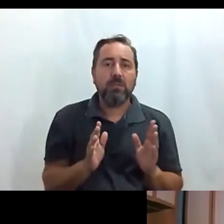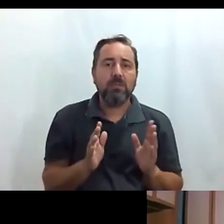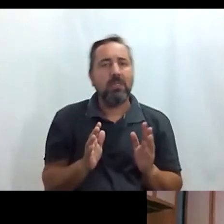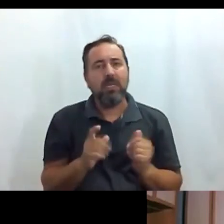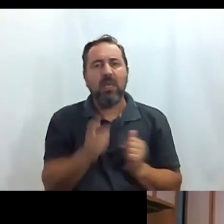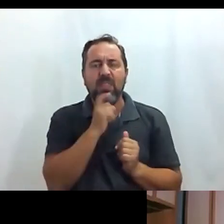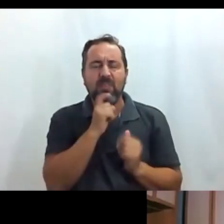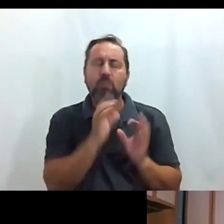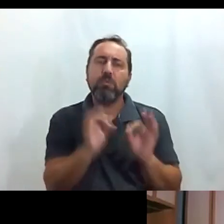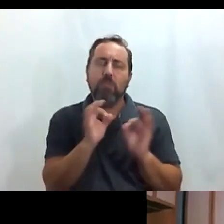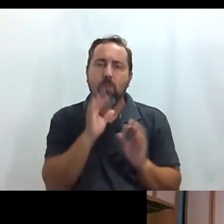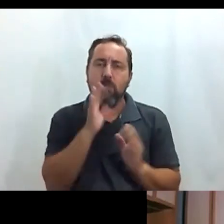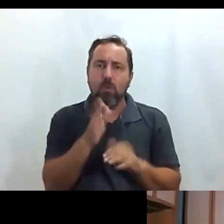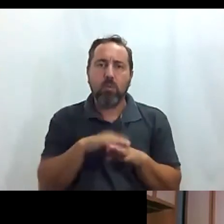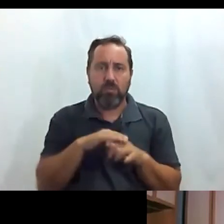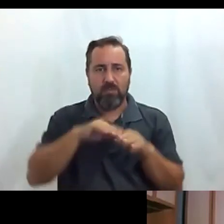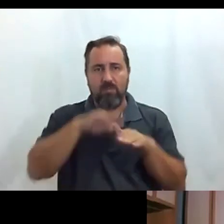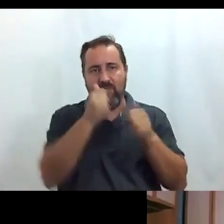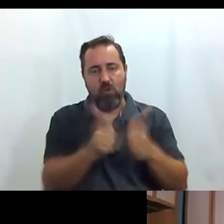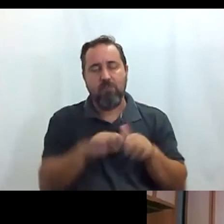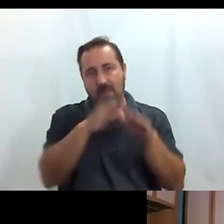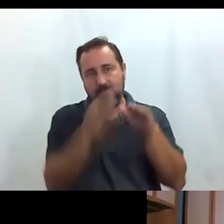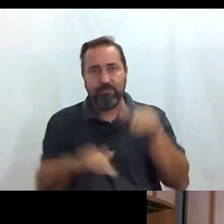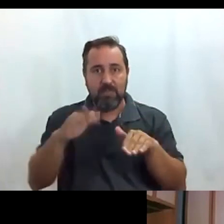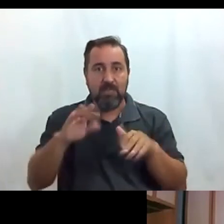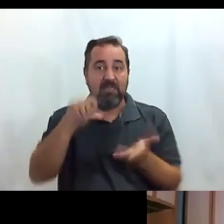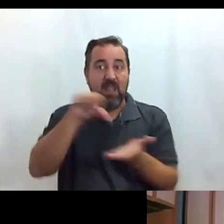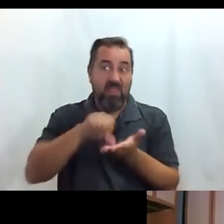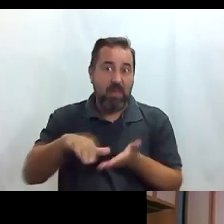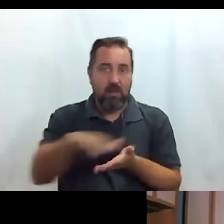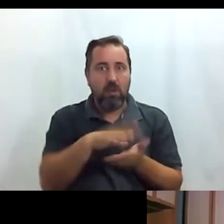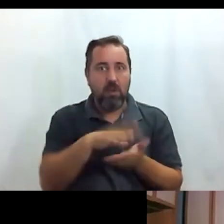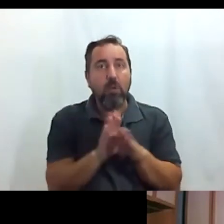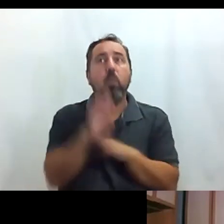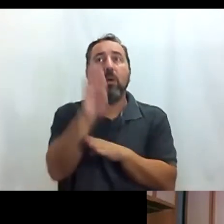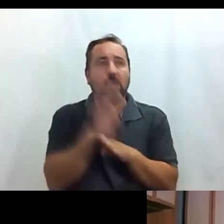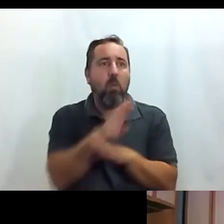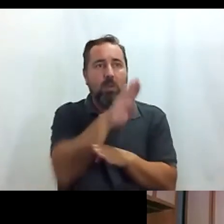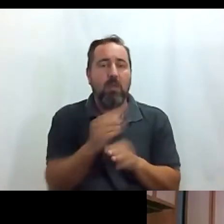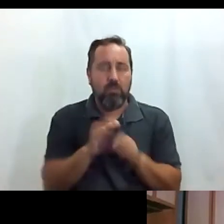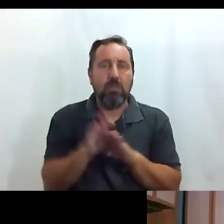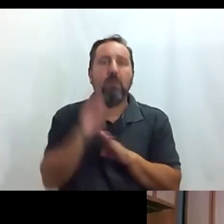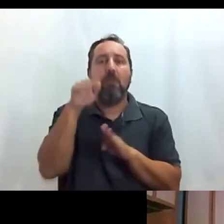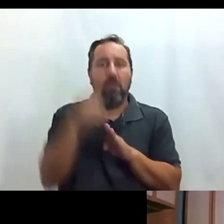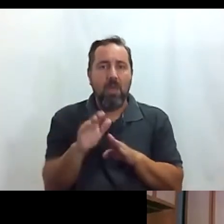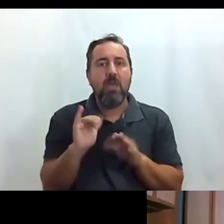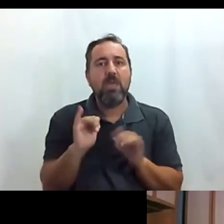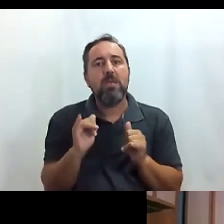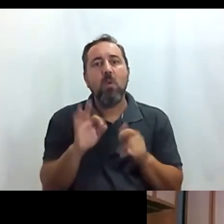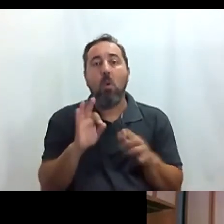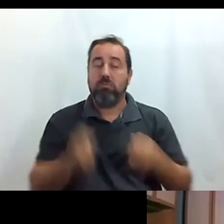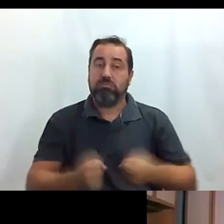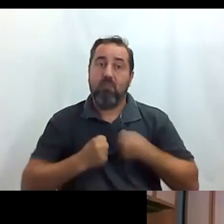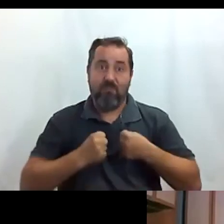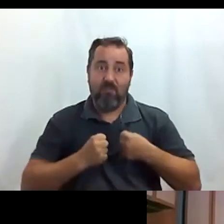dificultad especial debido a su orografía sobre todo en el centro de Madrid que hay muchas cuestas y o estás muy cachas para